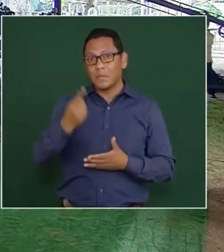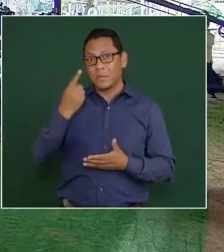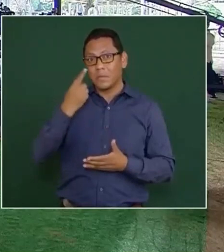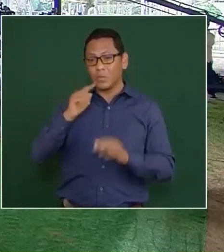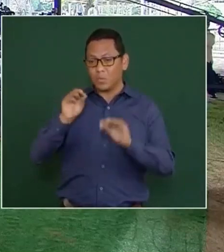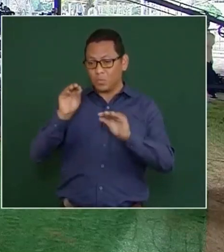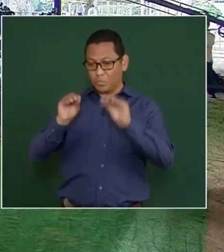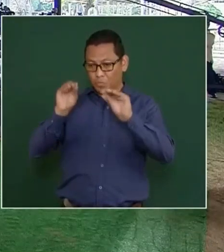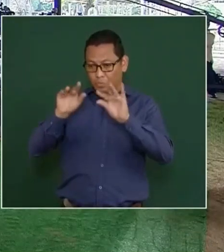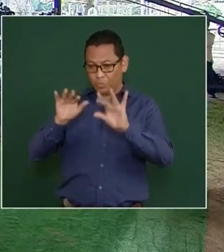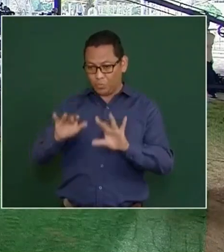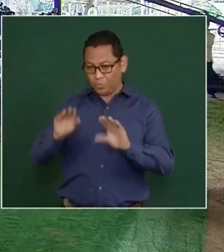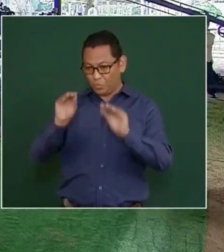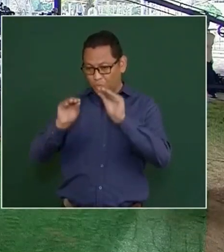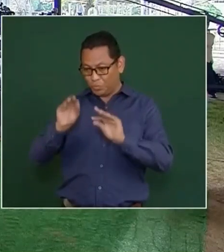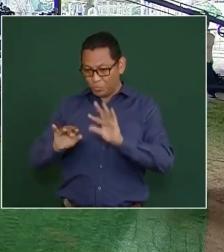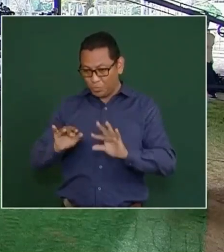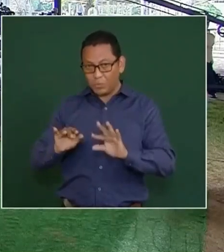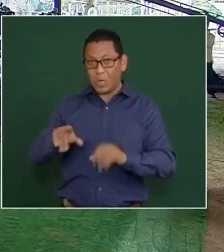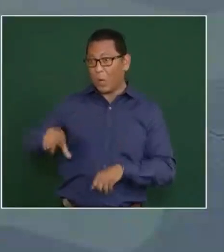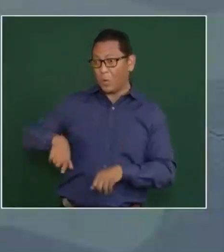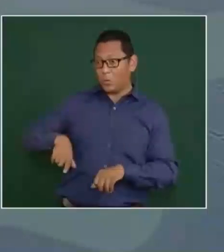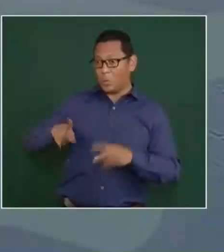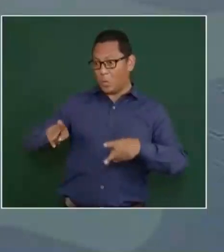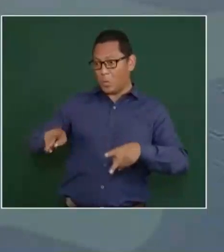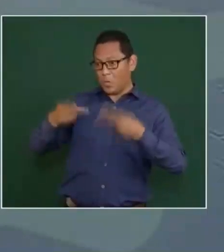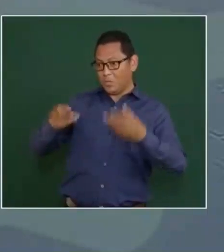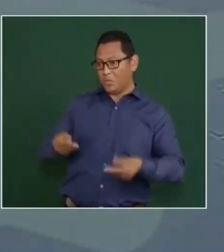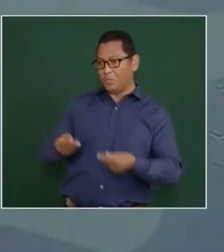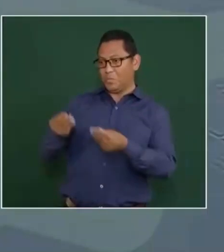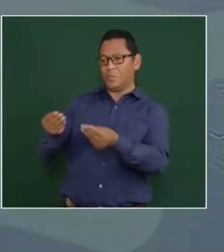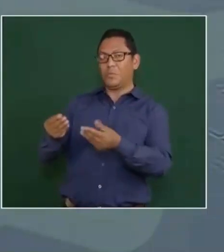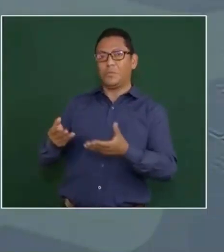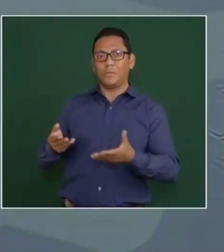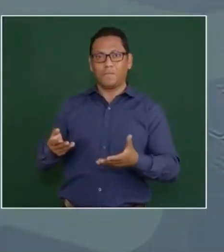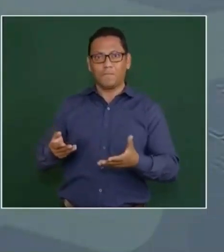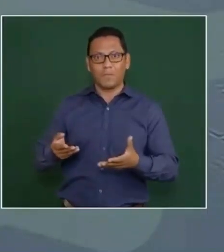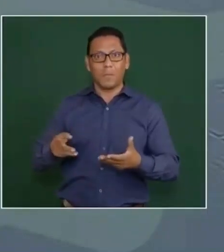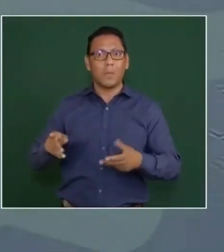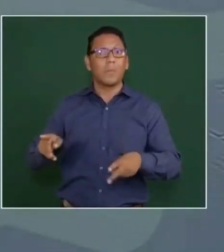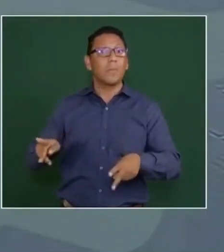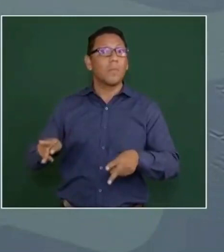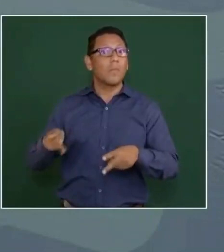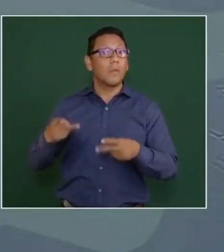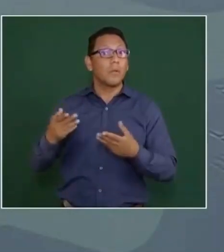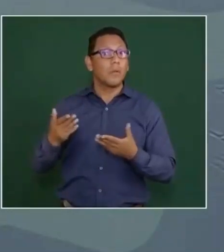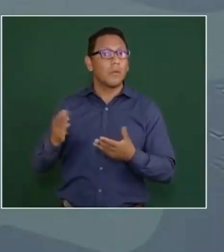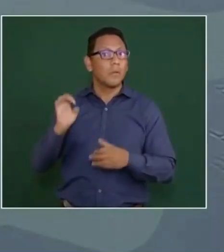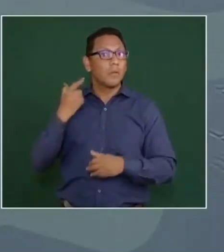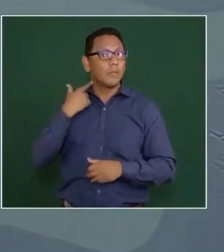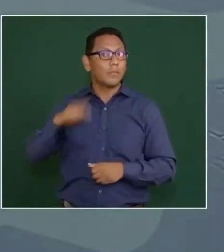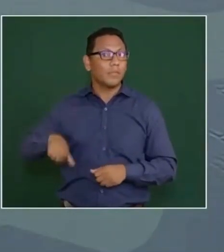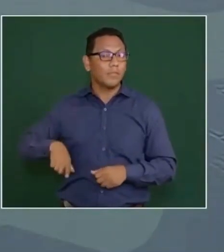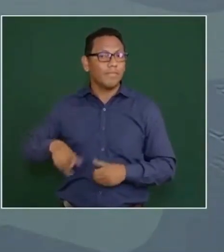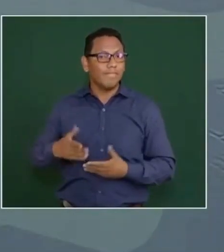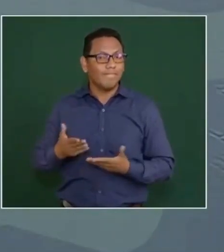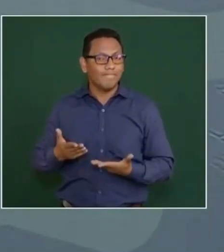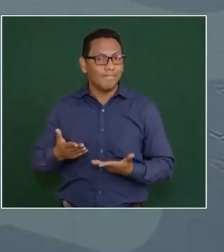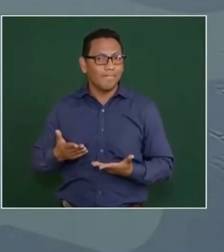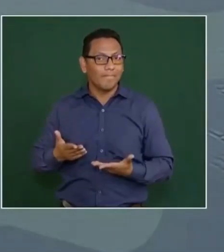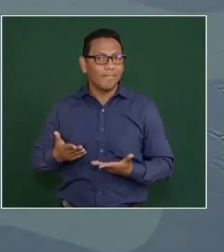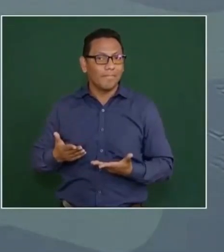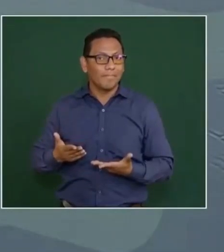al gobierno y por lo general,